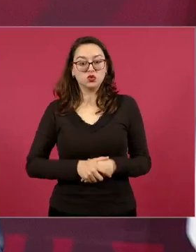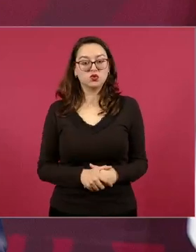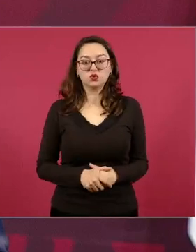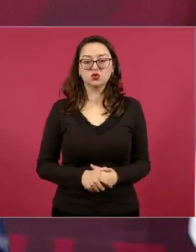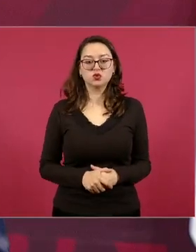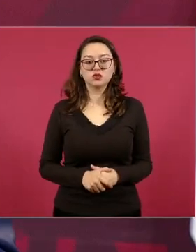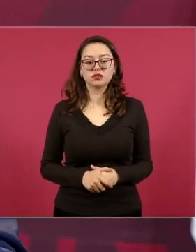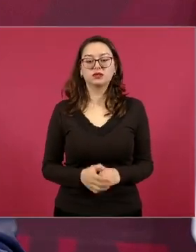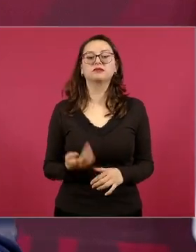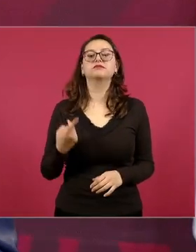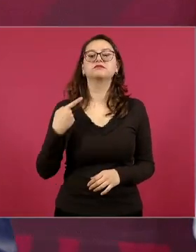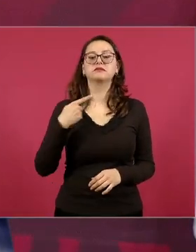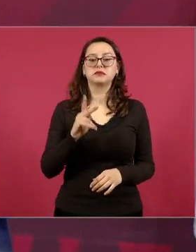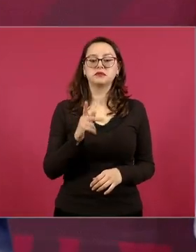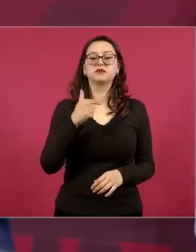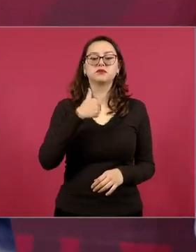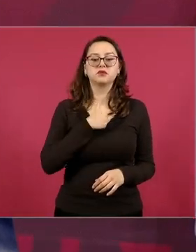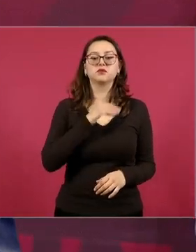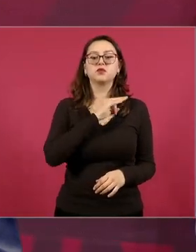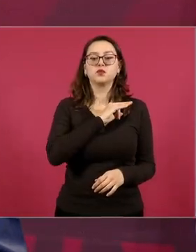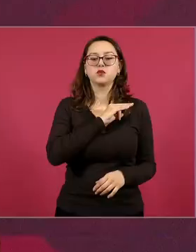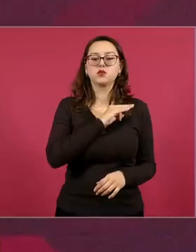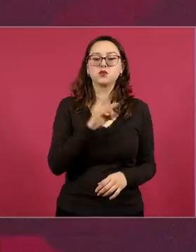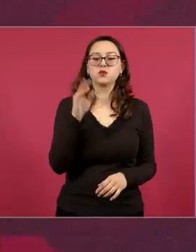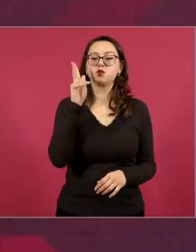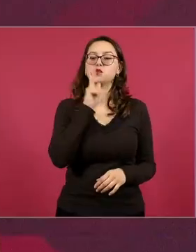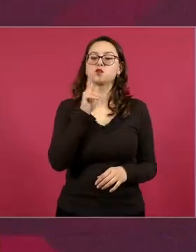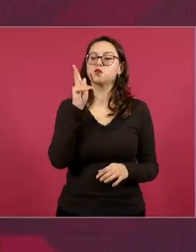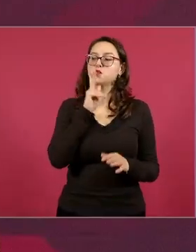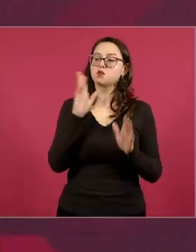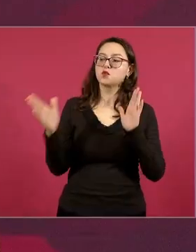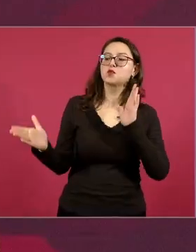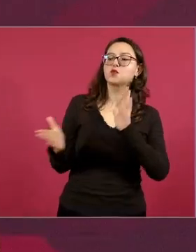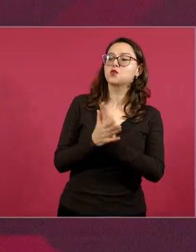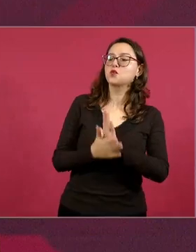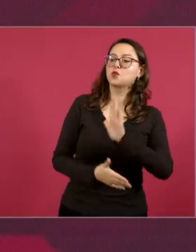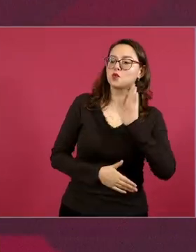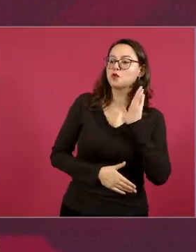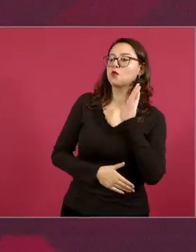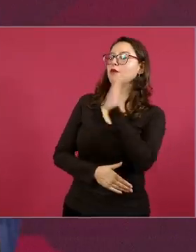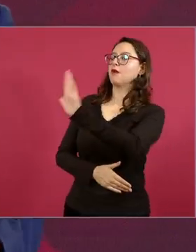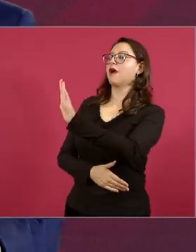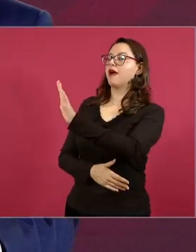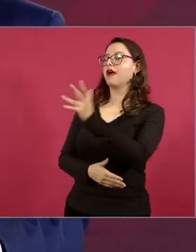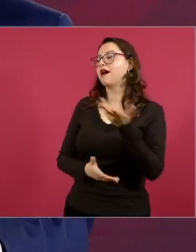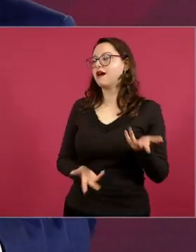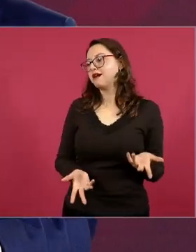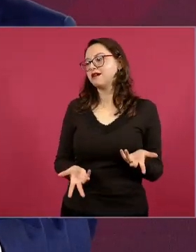técnicas científicamente uno de los pueblos con más cultura en el mundo